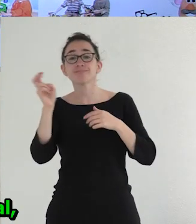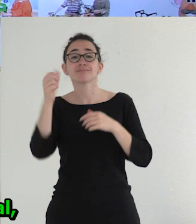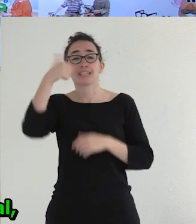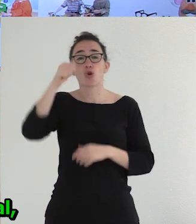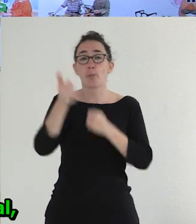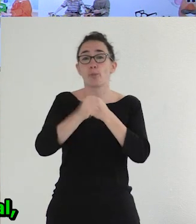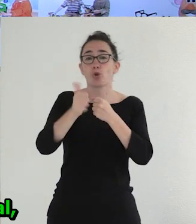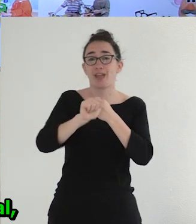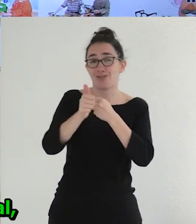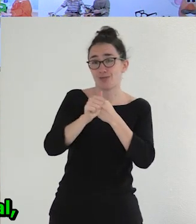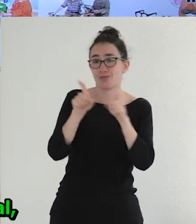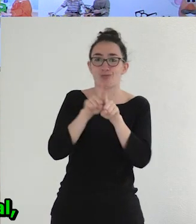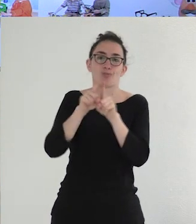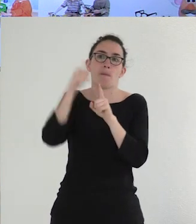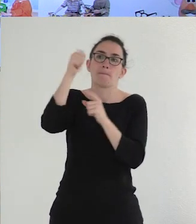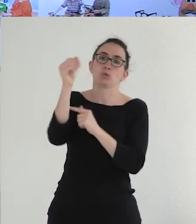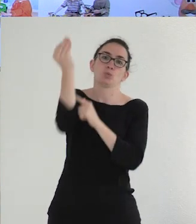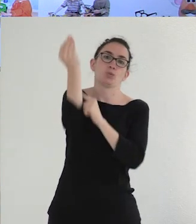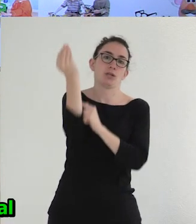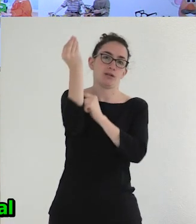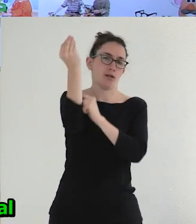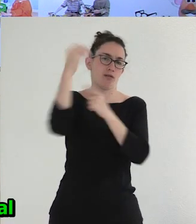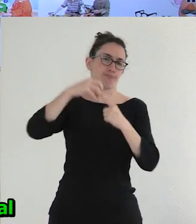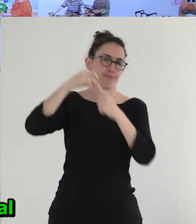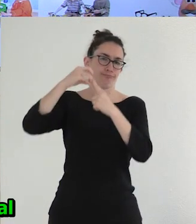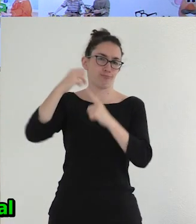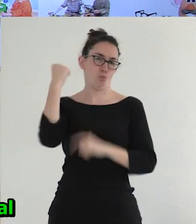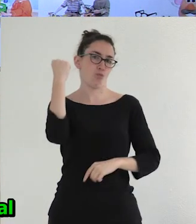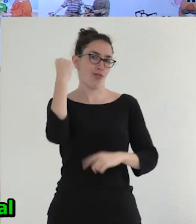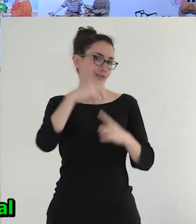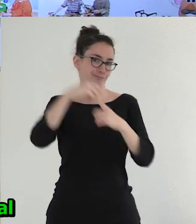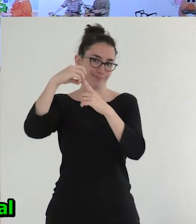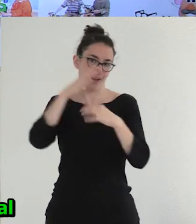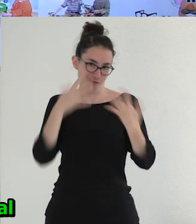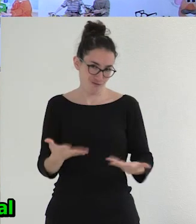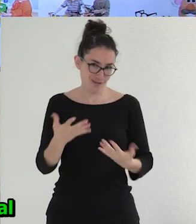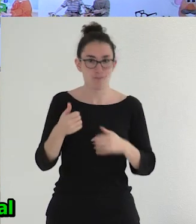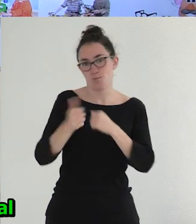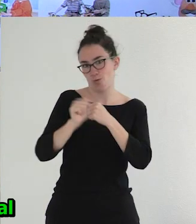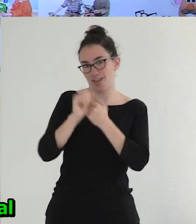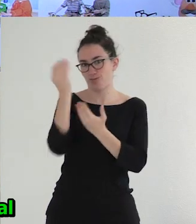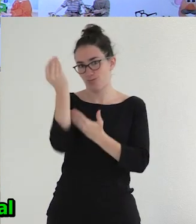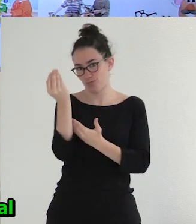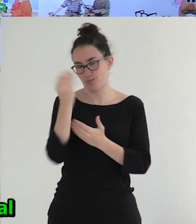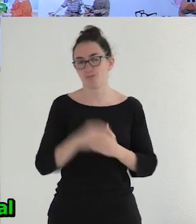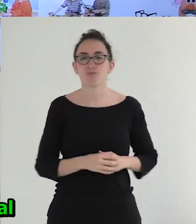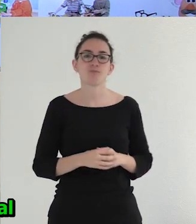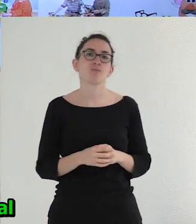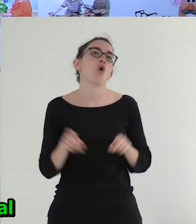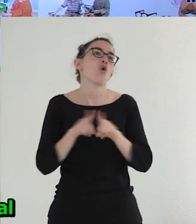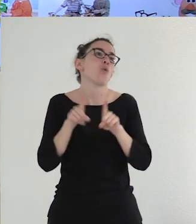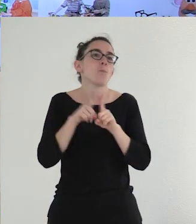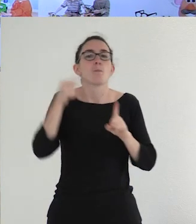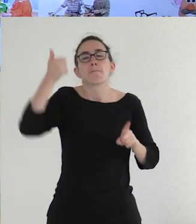parecido a la masculinidad hegemónica actual, que no sería una masculinidad, bueno,